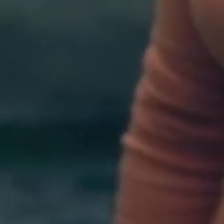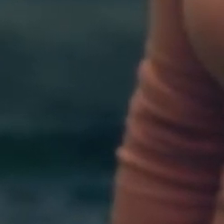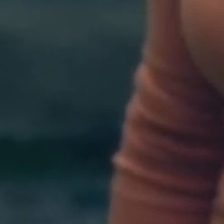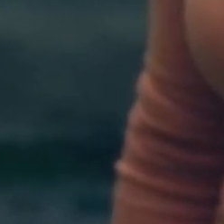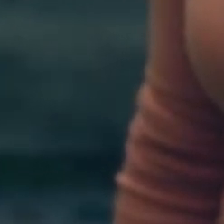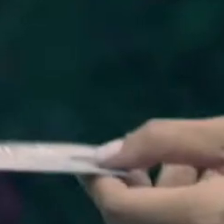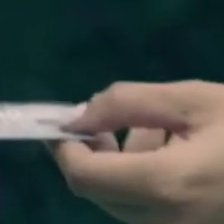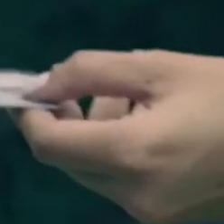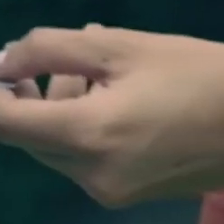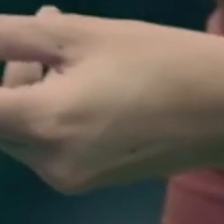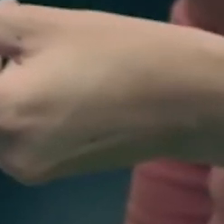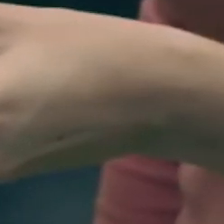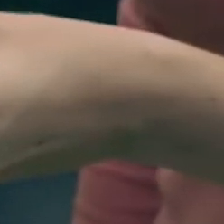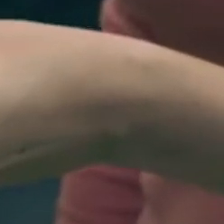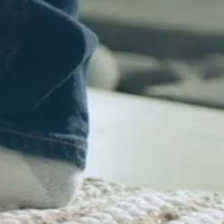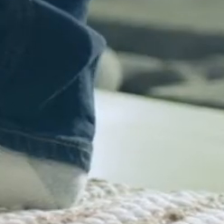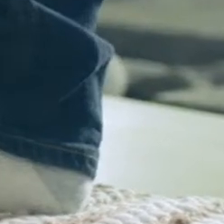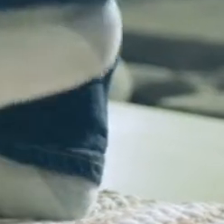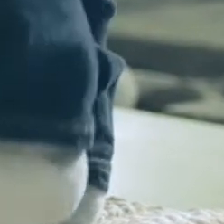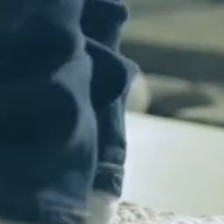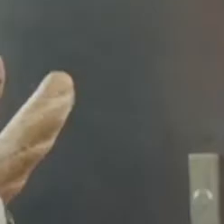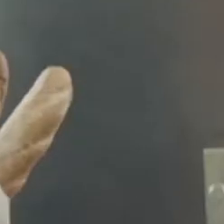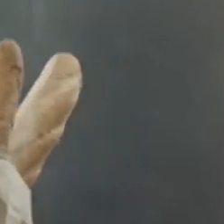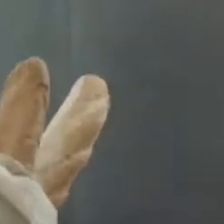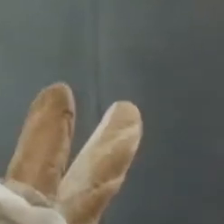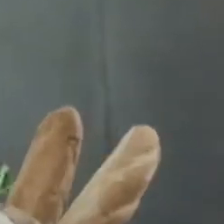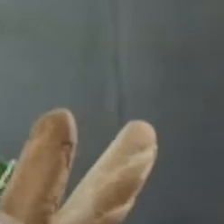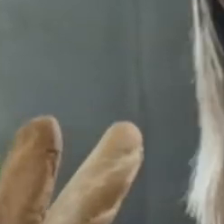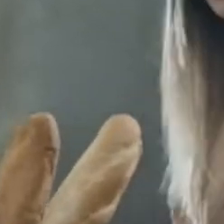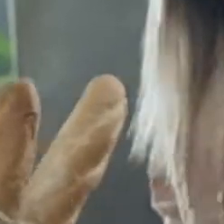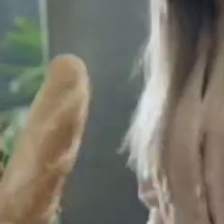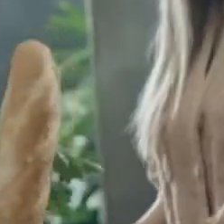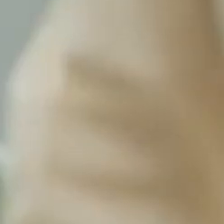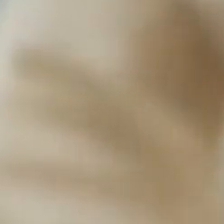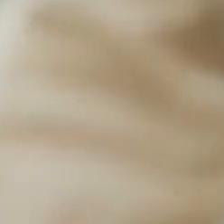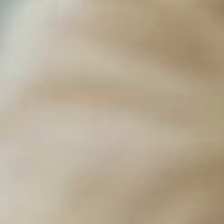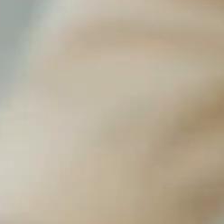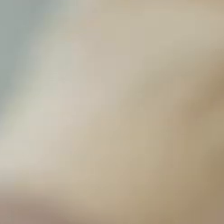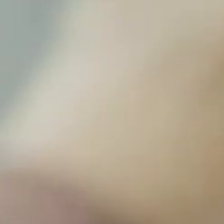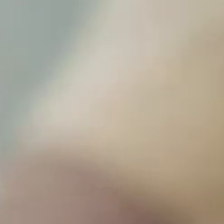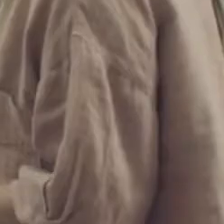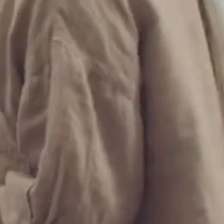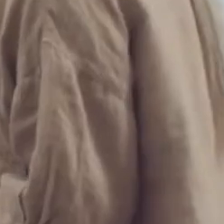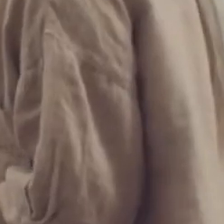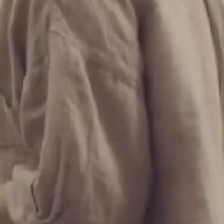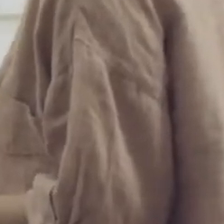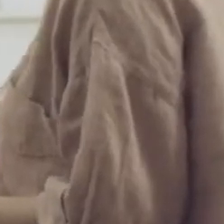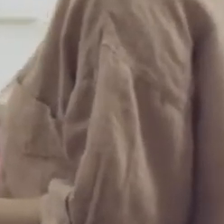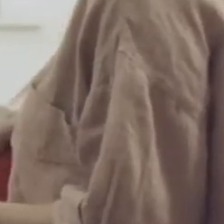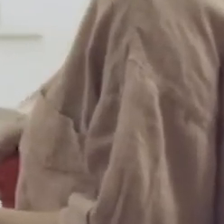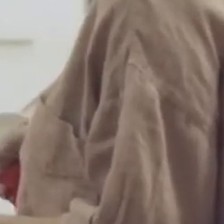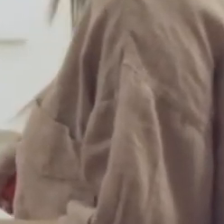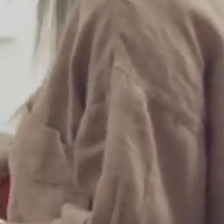Y porque bienestar significa tranquilidad, si compra con nuestras tarjetas participa por 30 premios de 200.000 colones para compra de